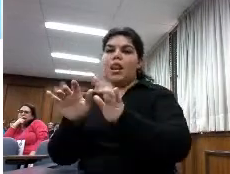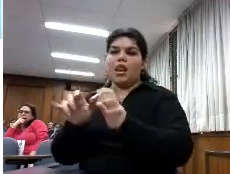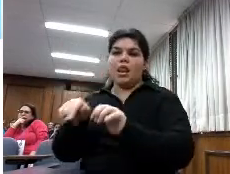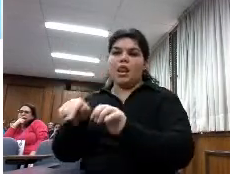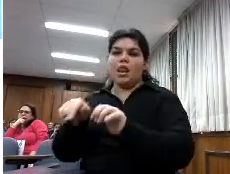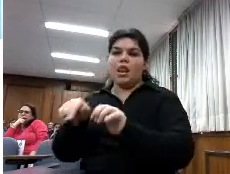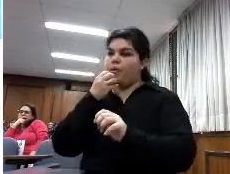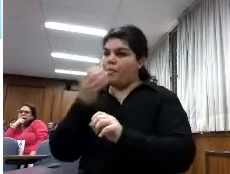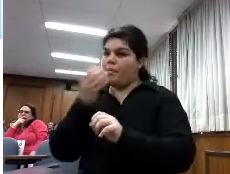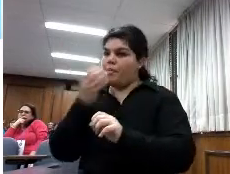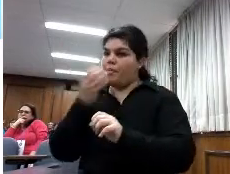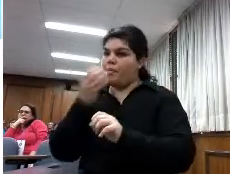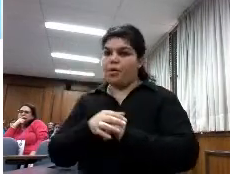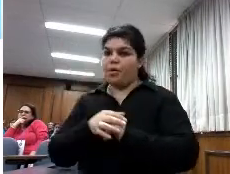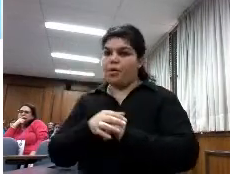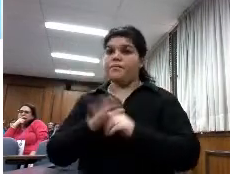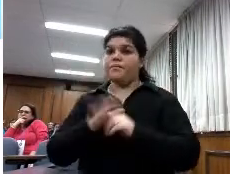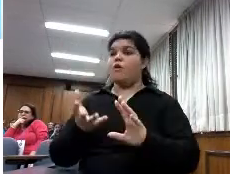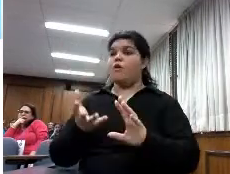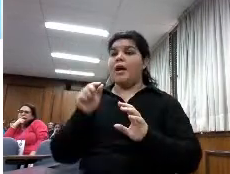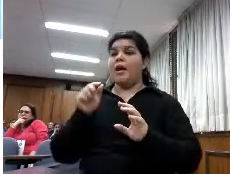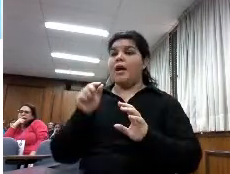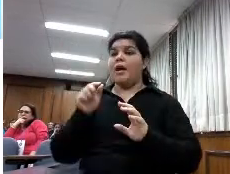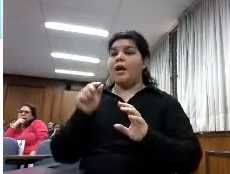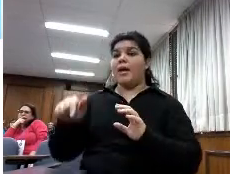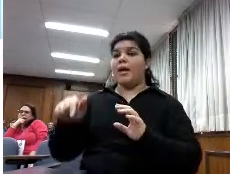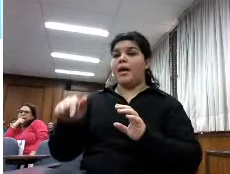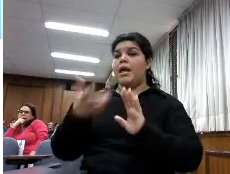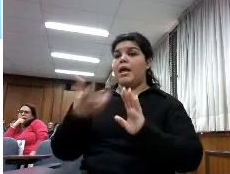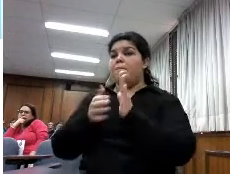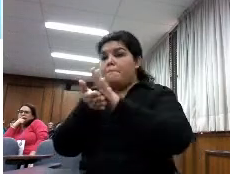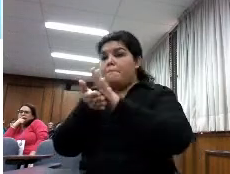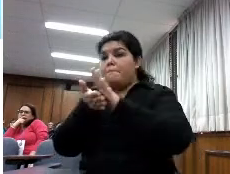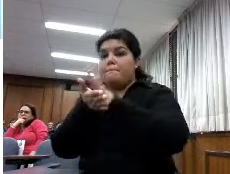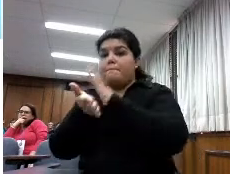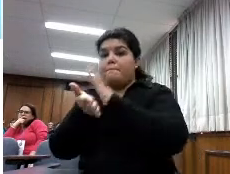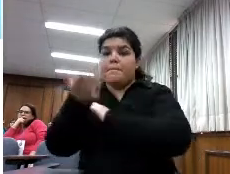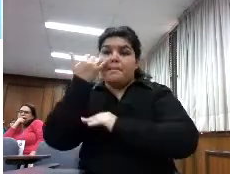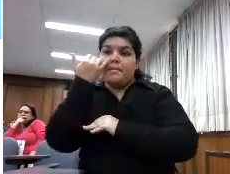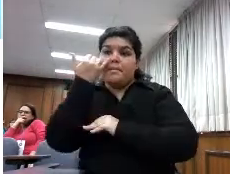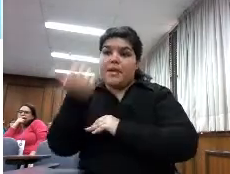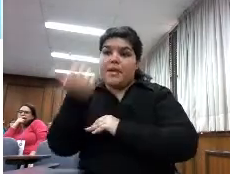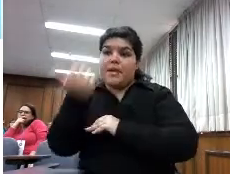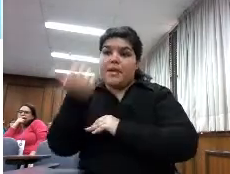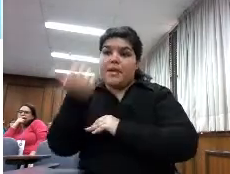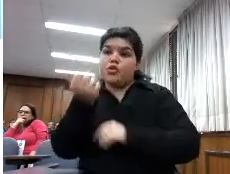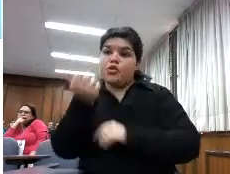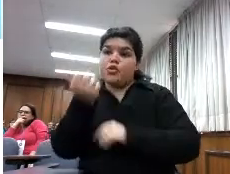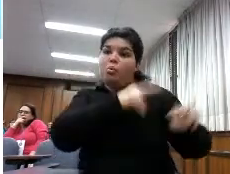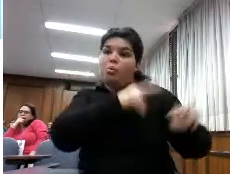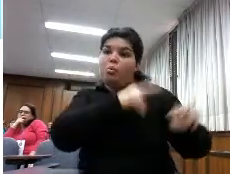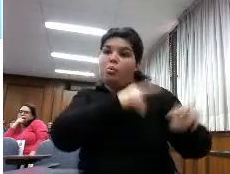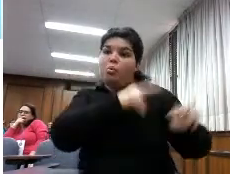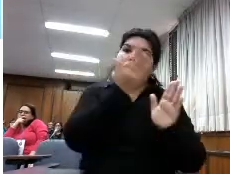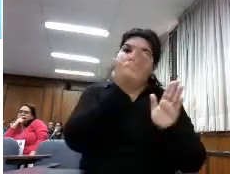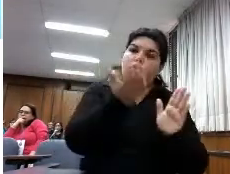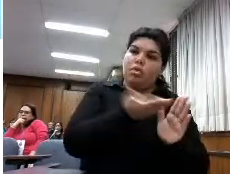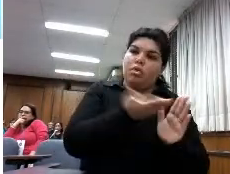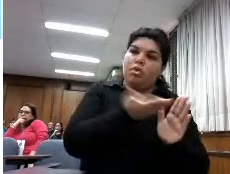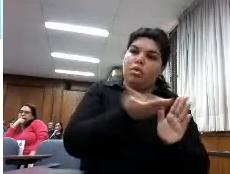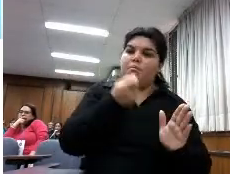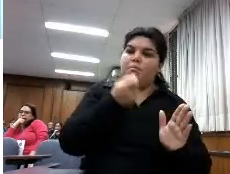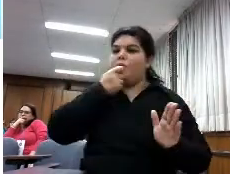en un formato impreso no es que pasa en los casos ojo haber anotado algo que hacerlo en un libro digital